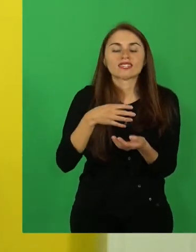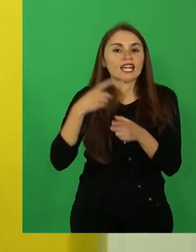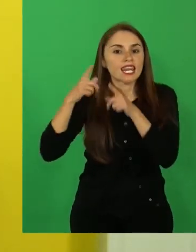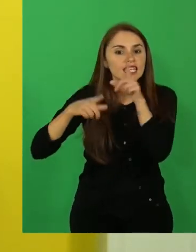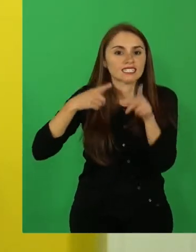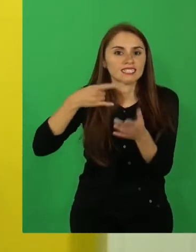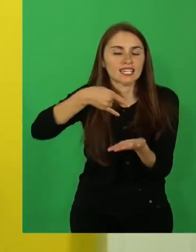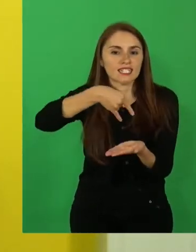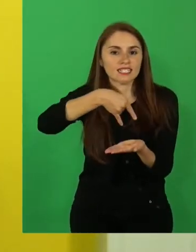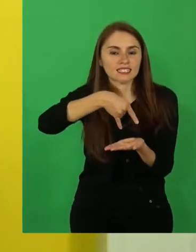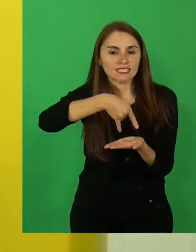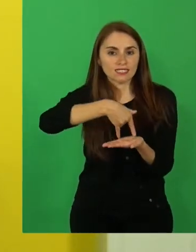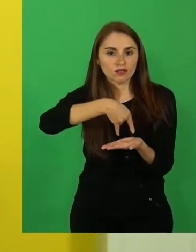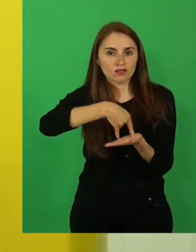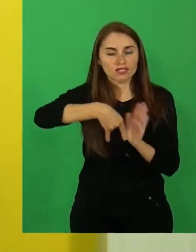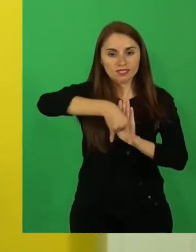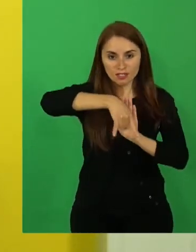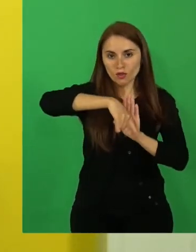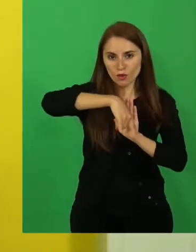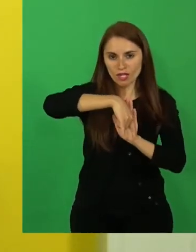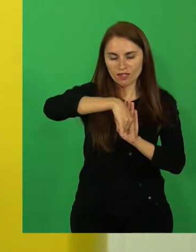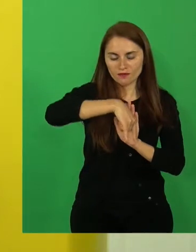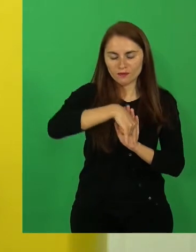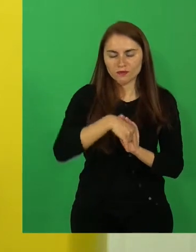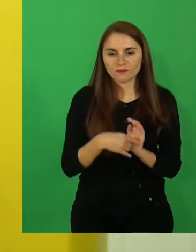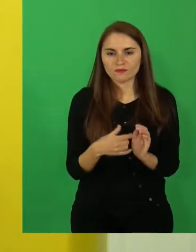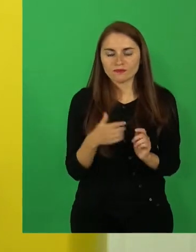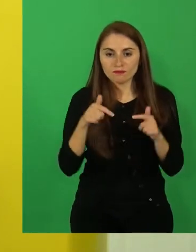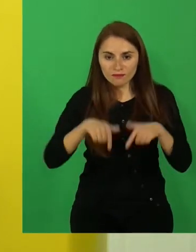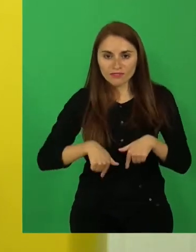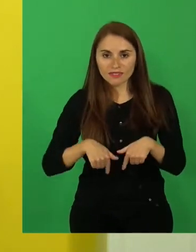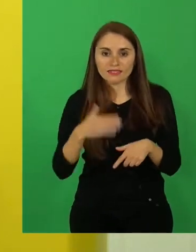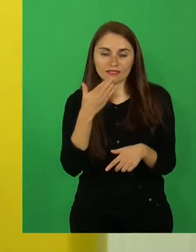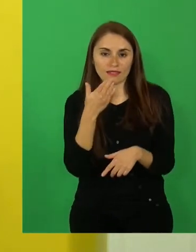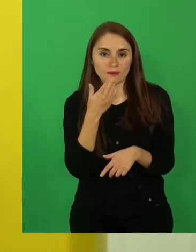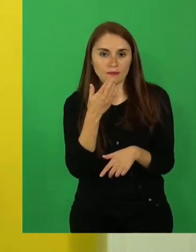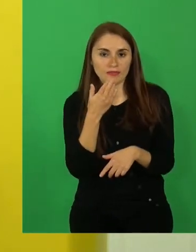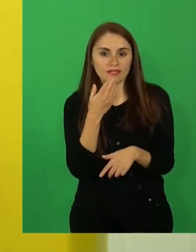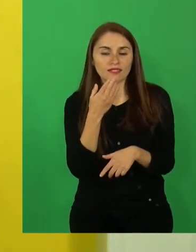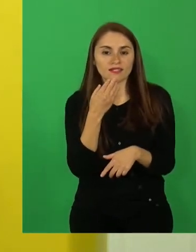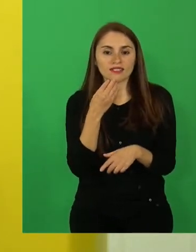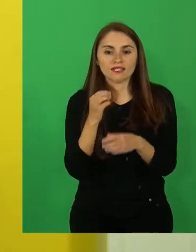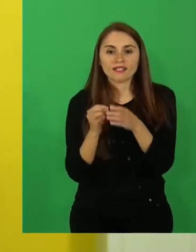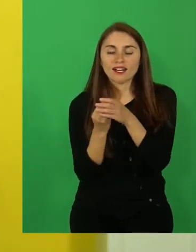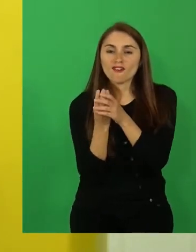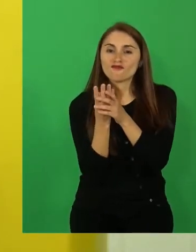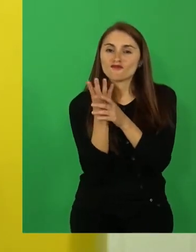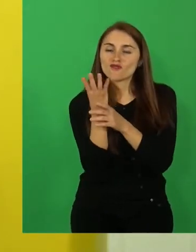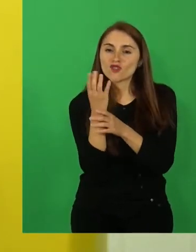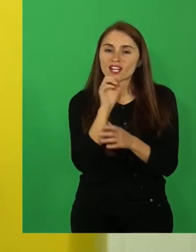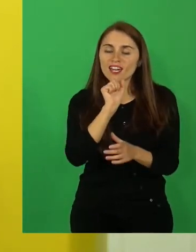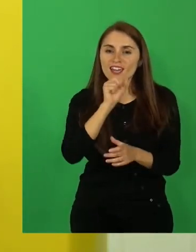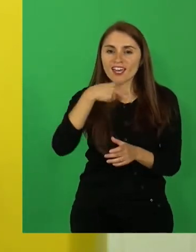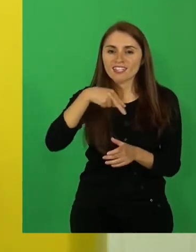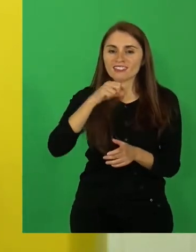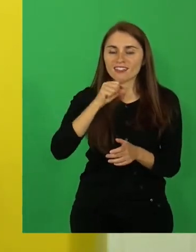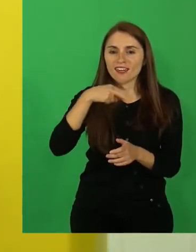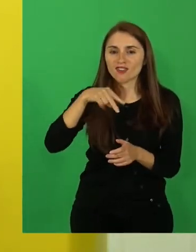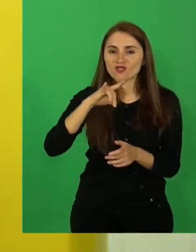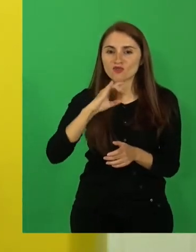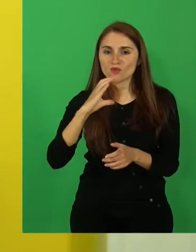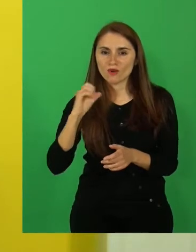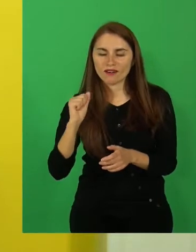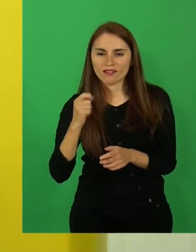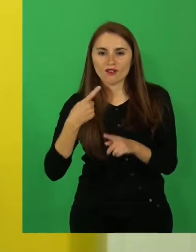Nosotros tenemos acá también en nuestra zona leyendas. La de la Ñañuca. La de la Alicanto.